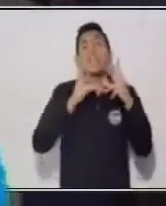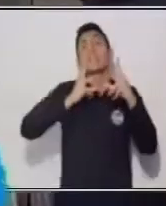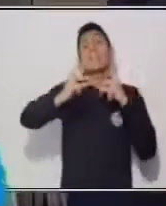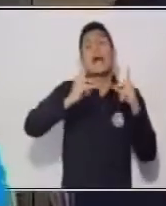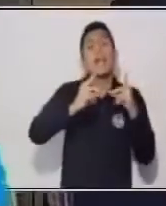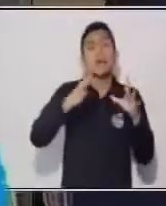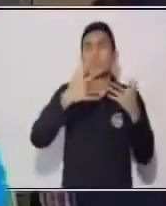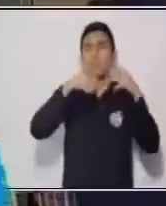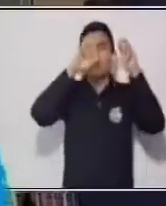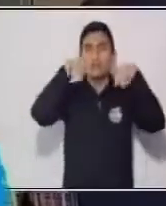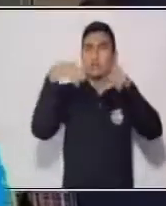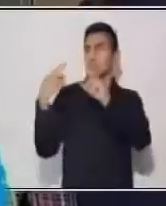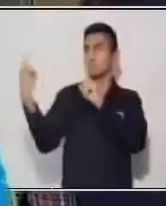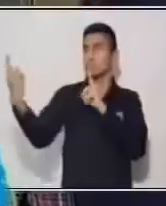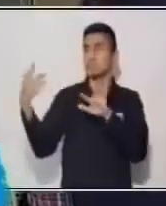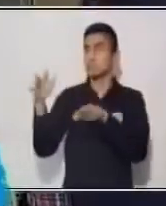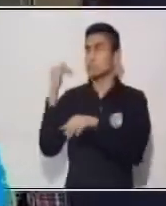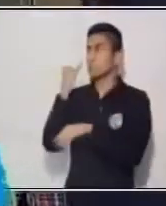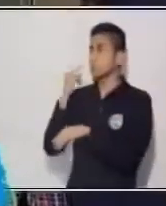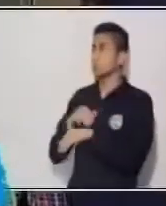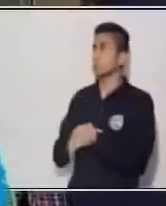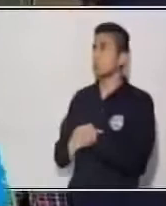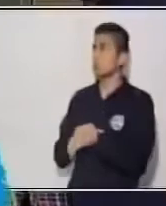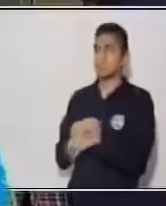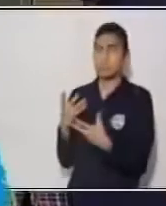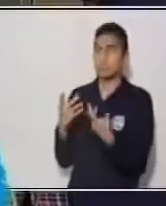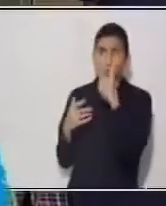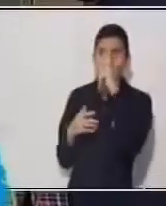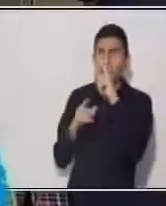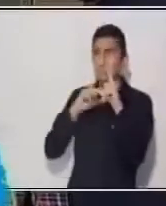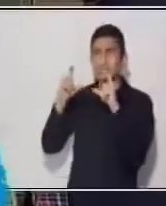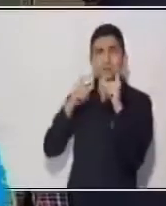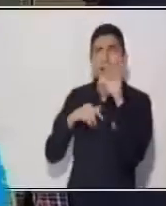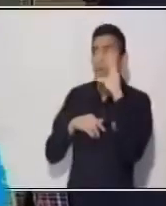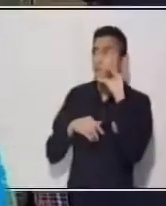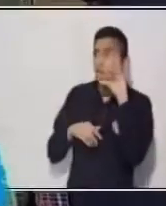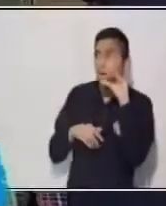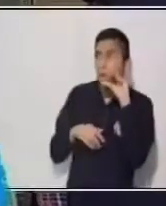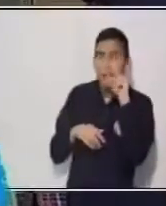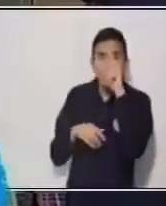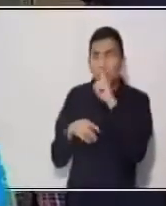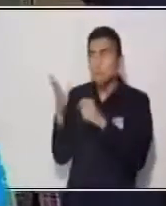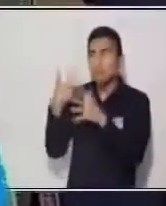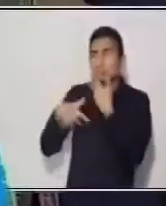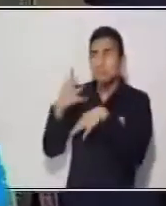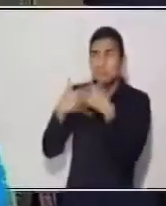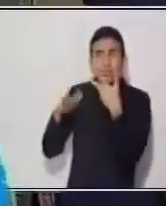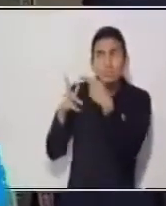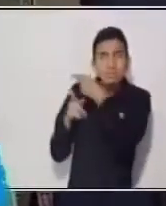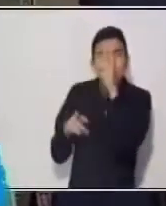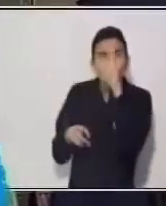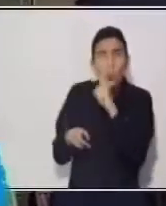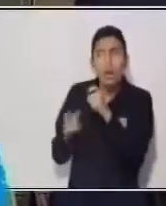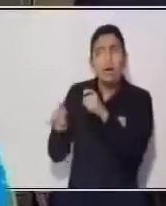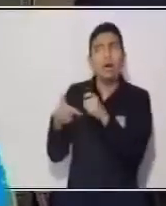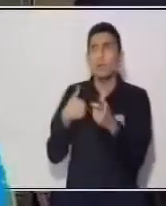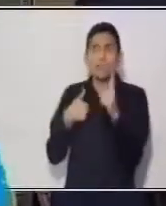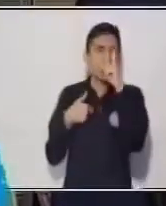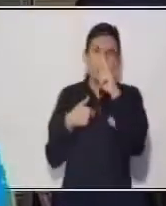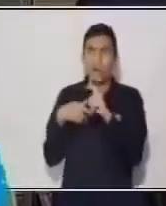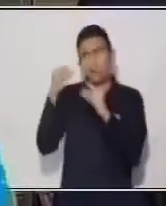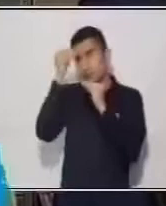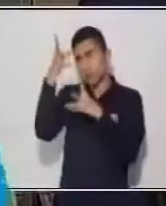Siempre debe existir ese intercambio de comunicación o de información entre estos dos